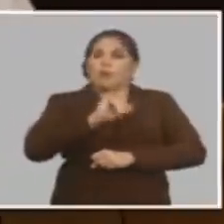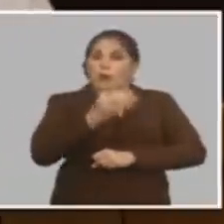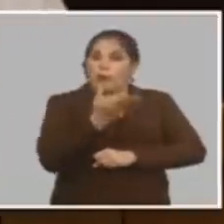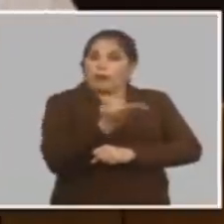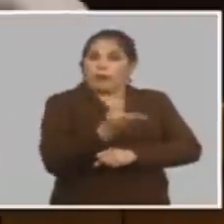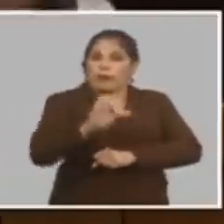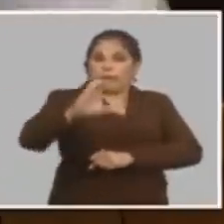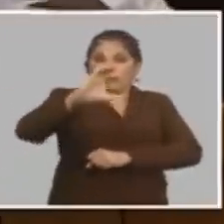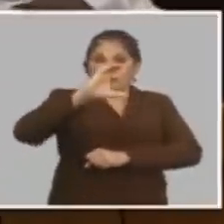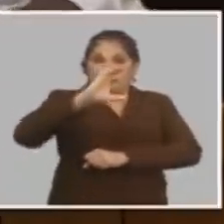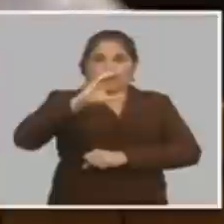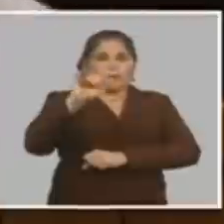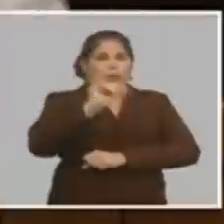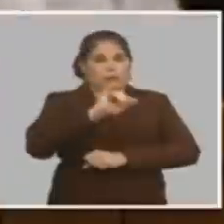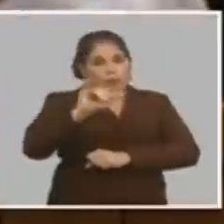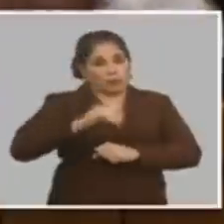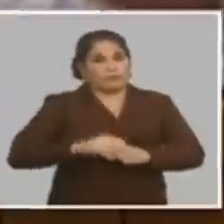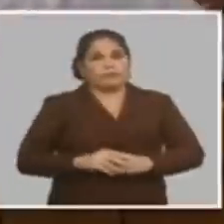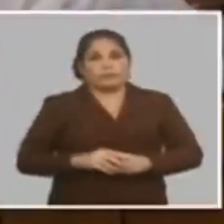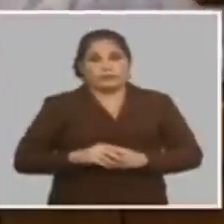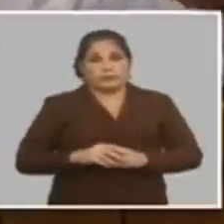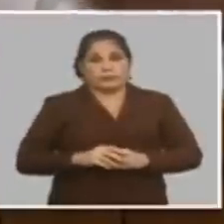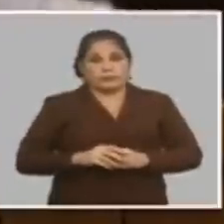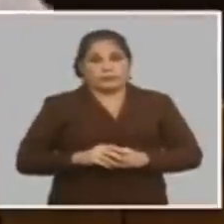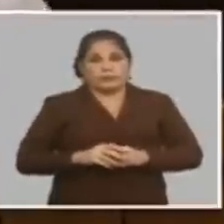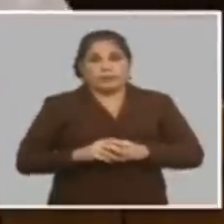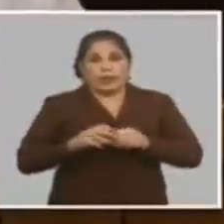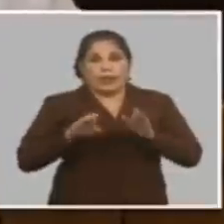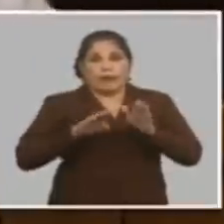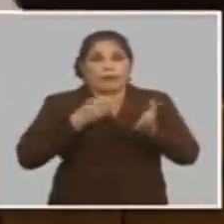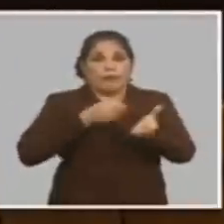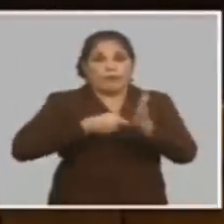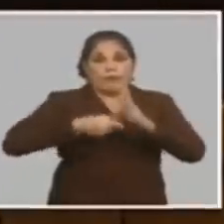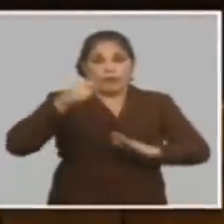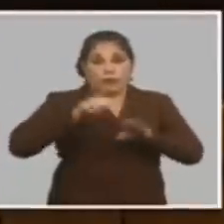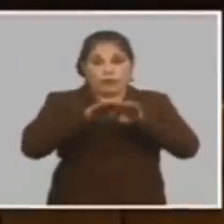pedir crecimiento de incremento salarial nada se va a quedar estático